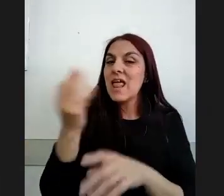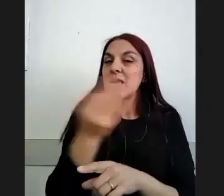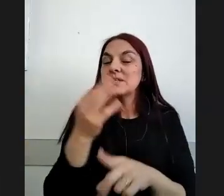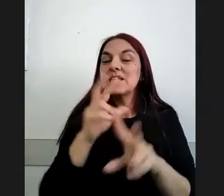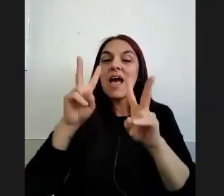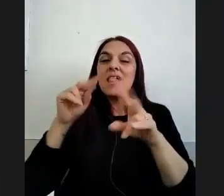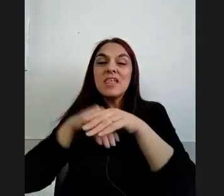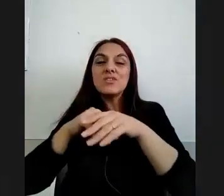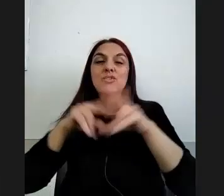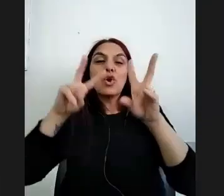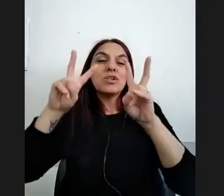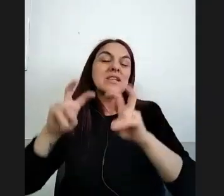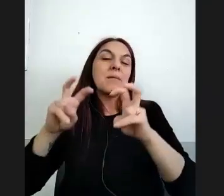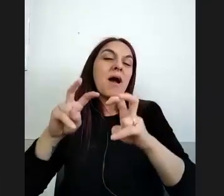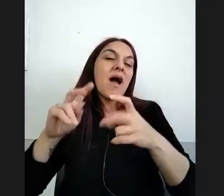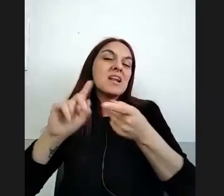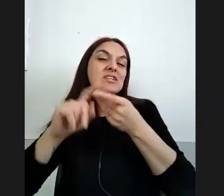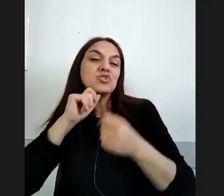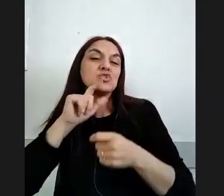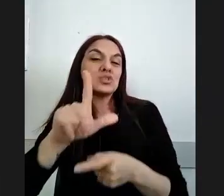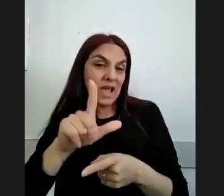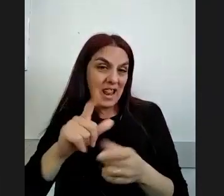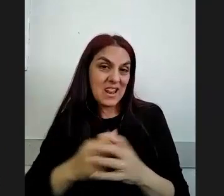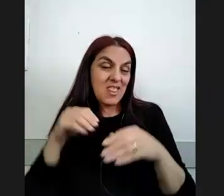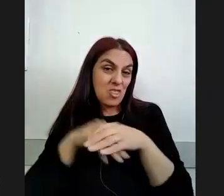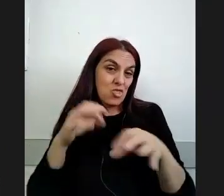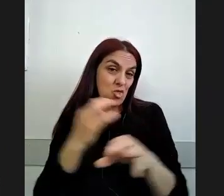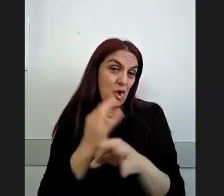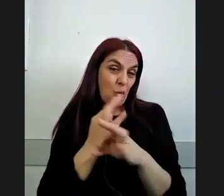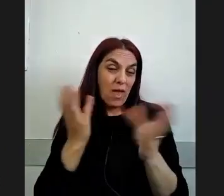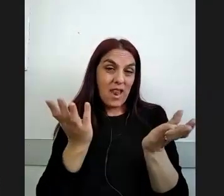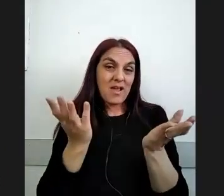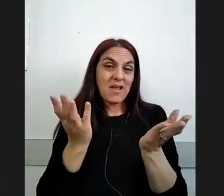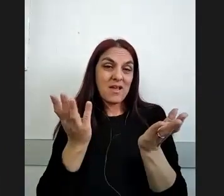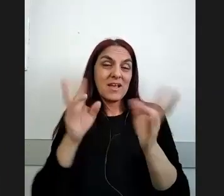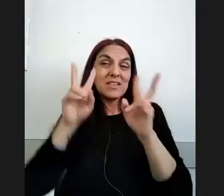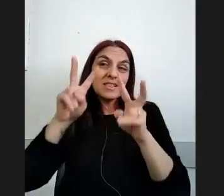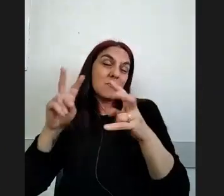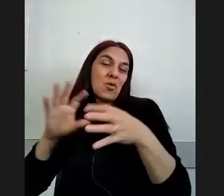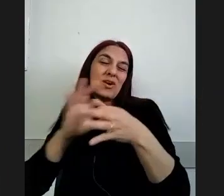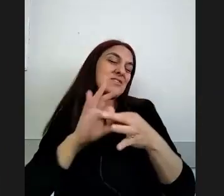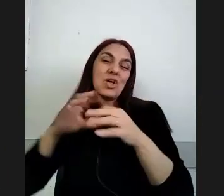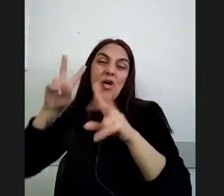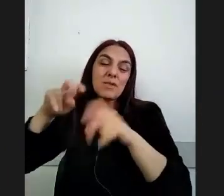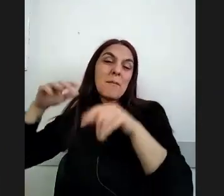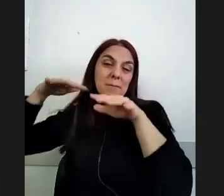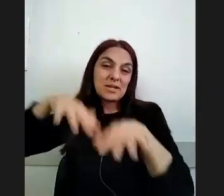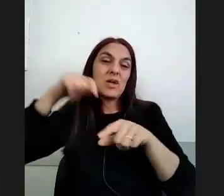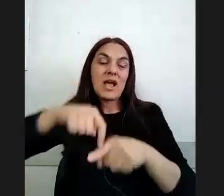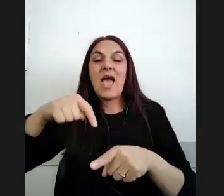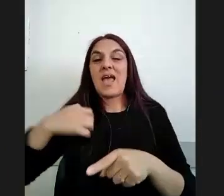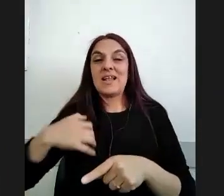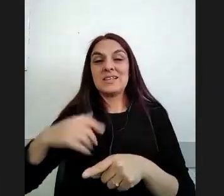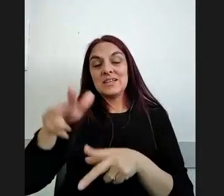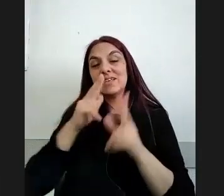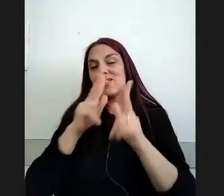los términos de las relaciones sociales que se establecen con el tema migraciones en Argentina bueno ella lo definía